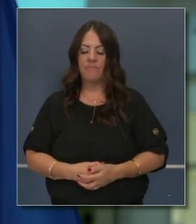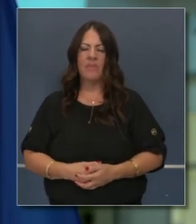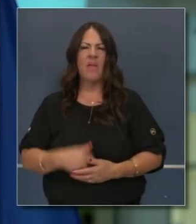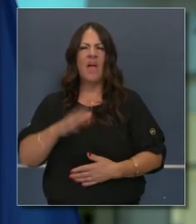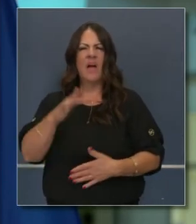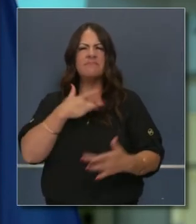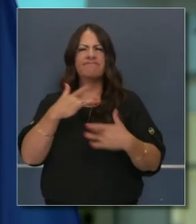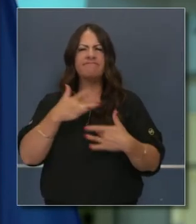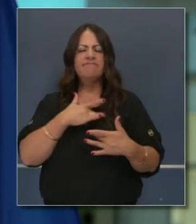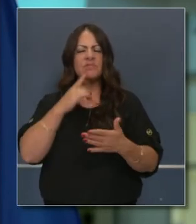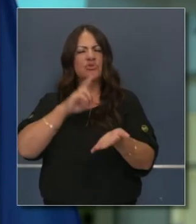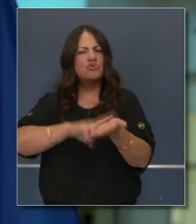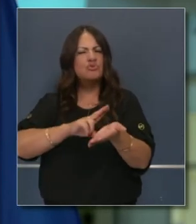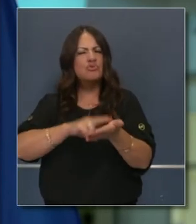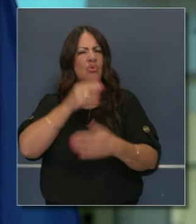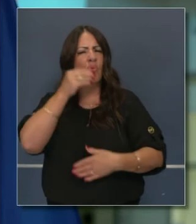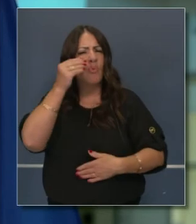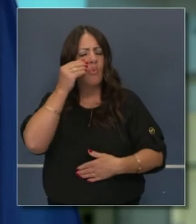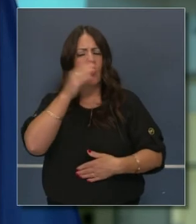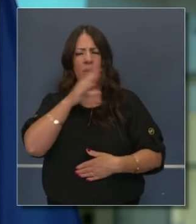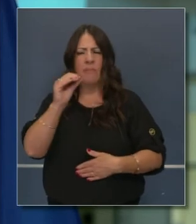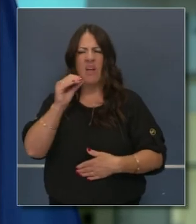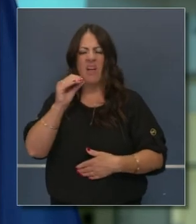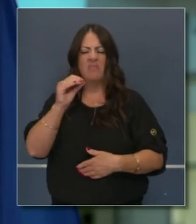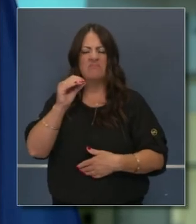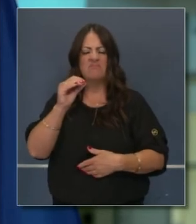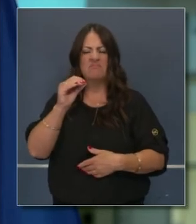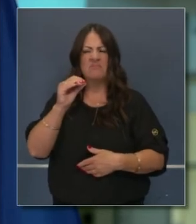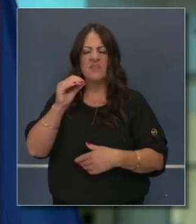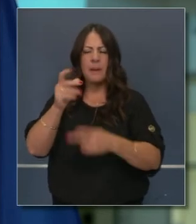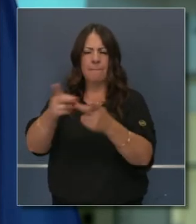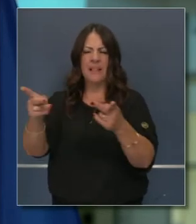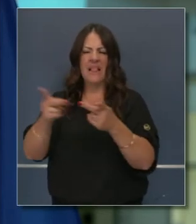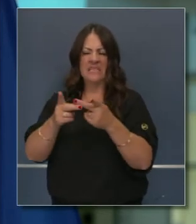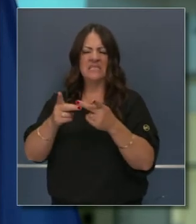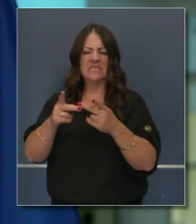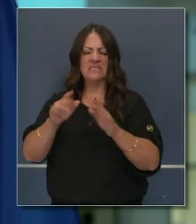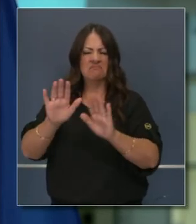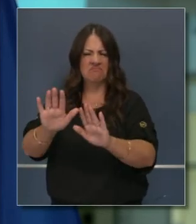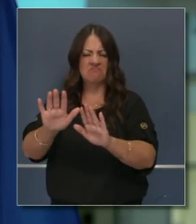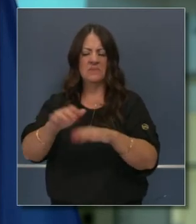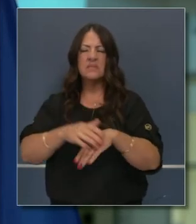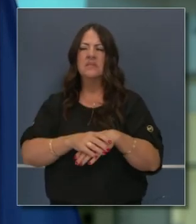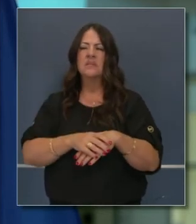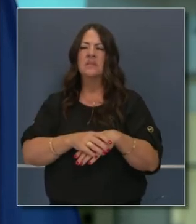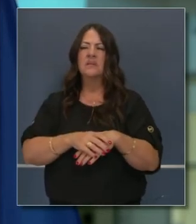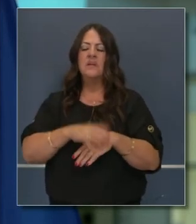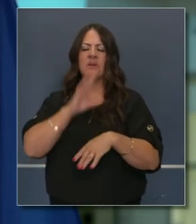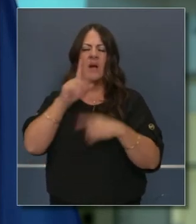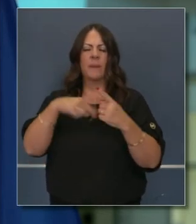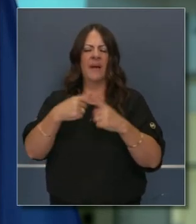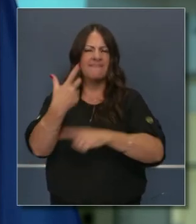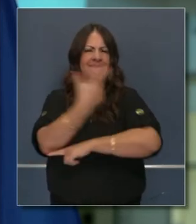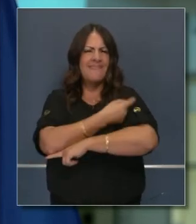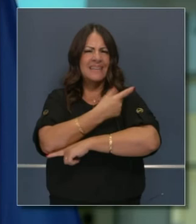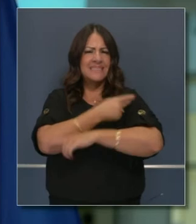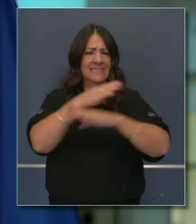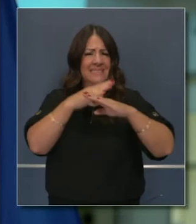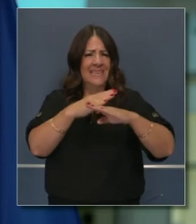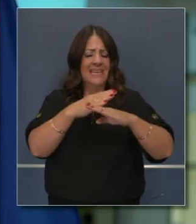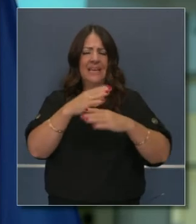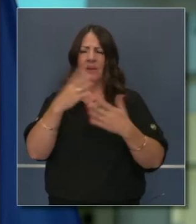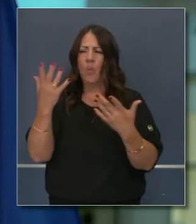Hola, una inquietud para estas enfermerías e instalaciones de enfermería especializada en cuanto tienen que ver